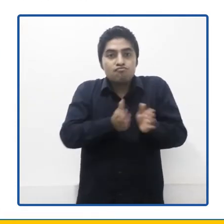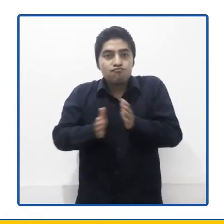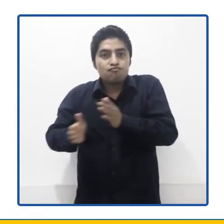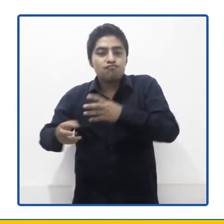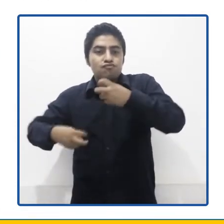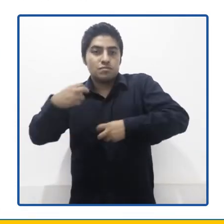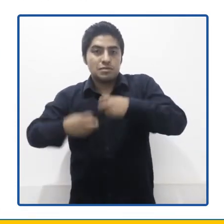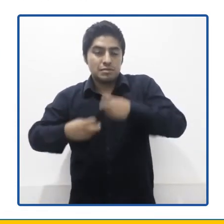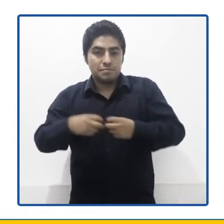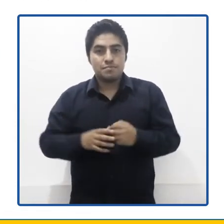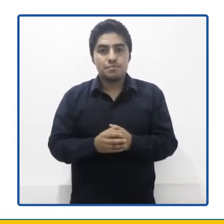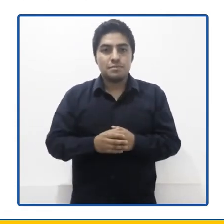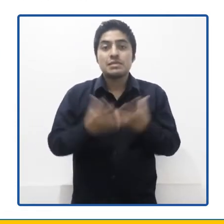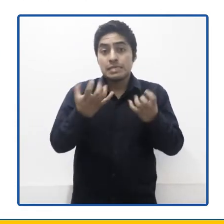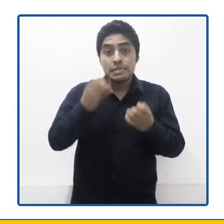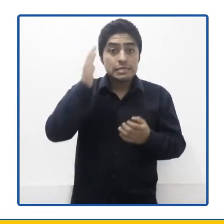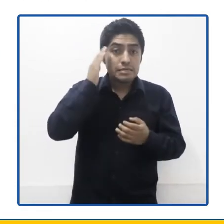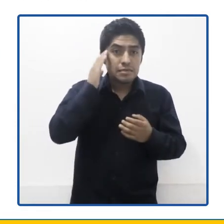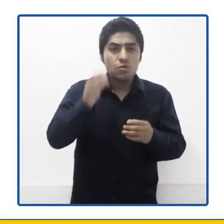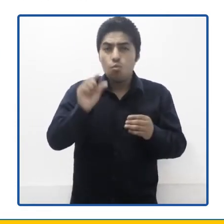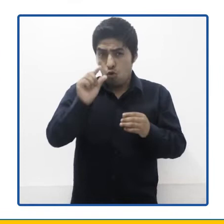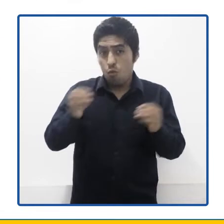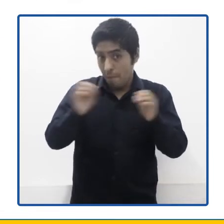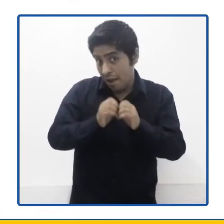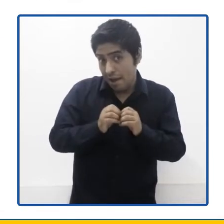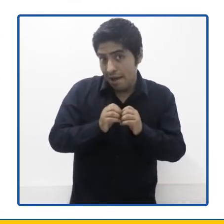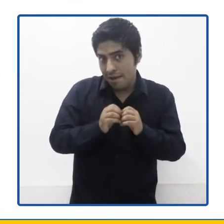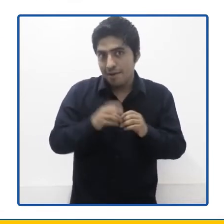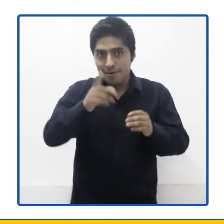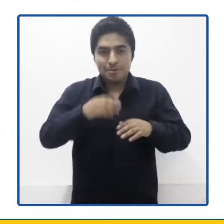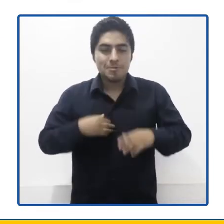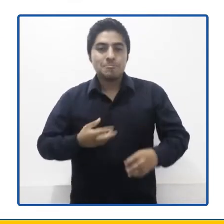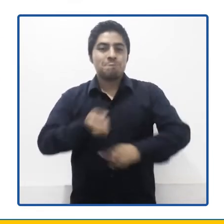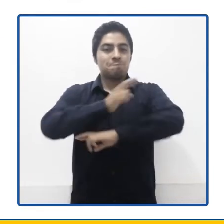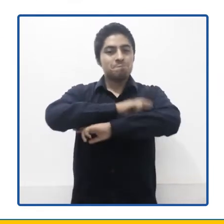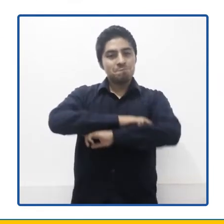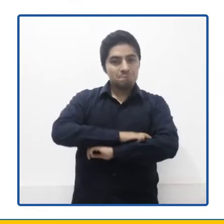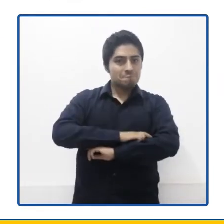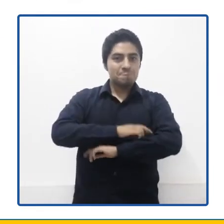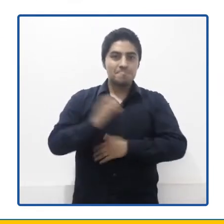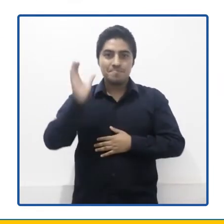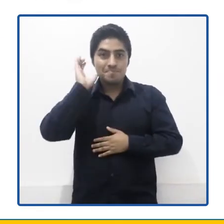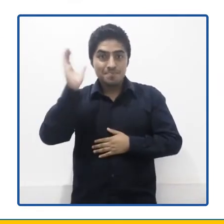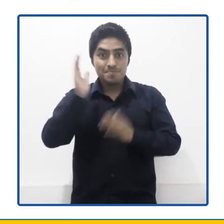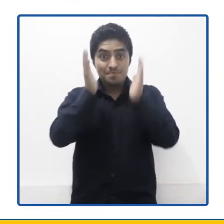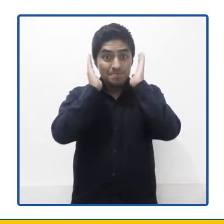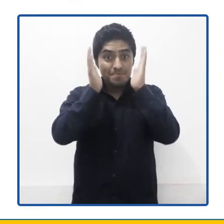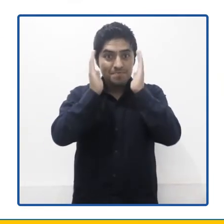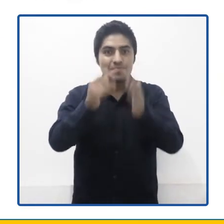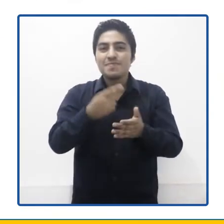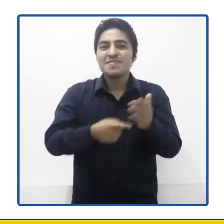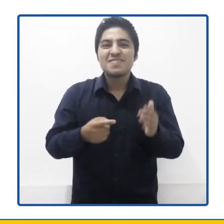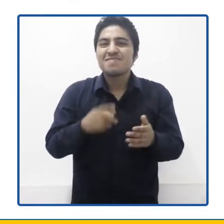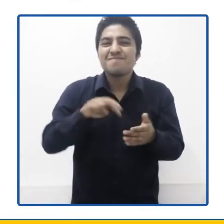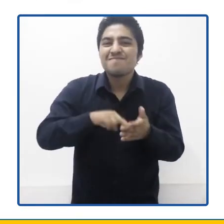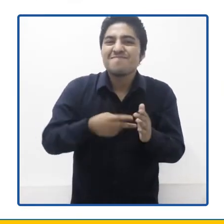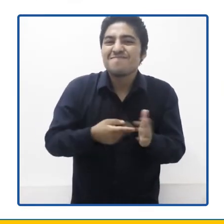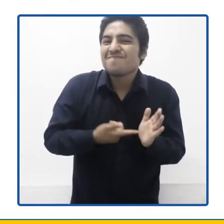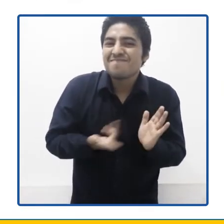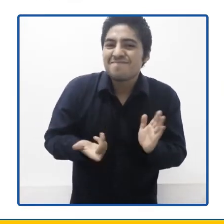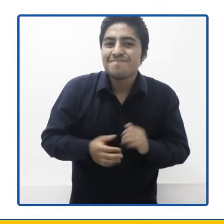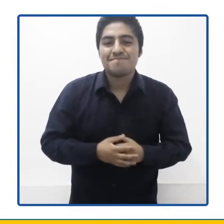del conflicto. ¿Quieres saber un poco más? Ponte cómodo y escucha atento de qué se trata.